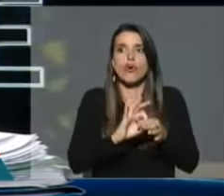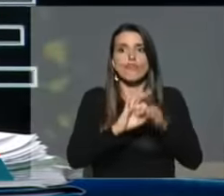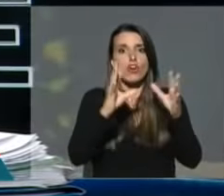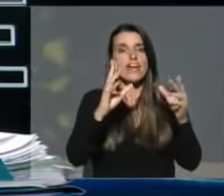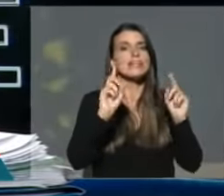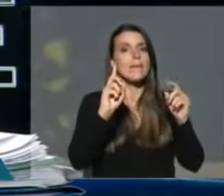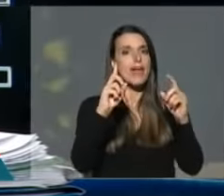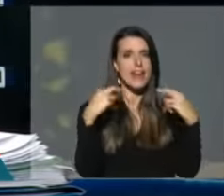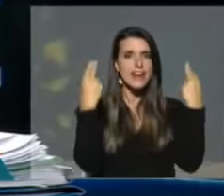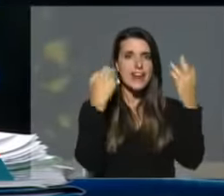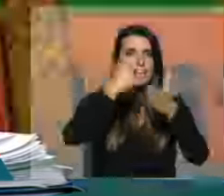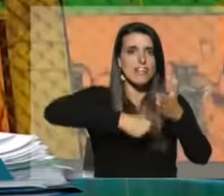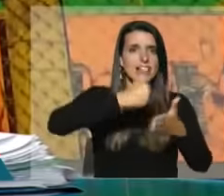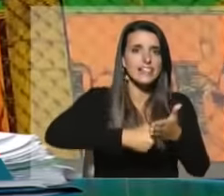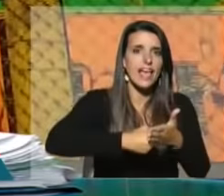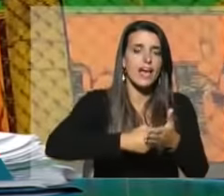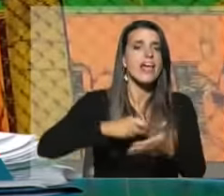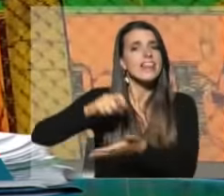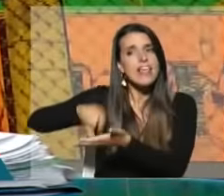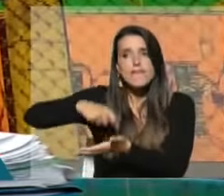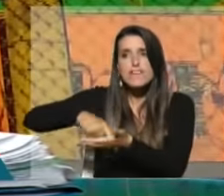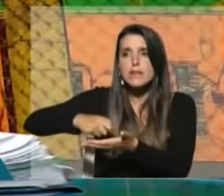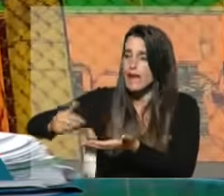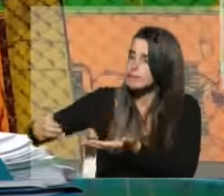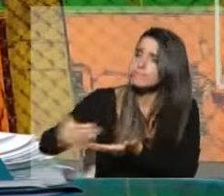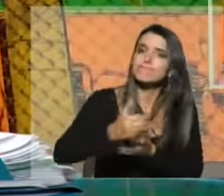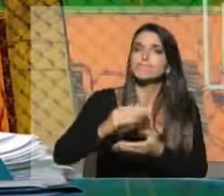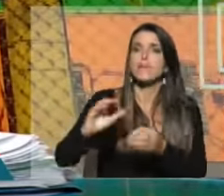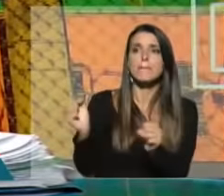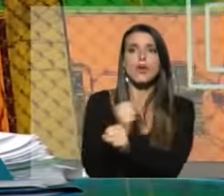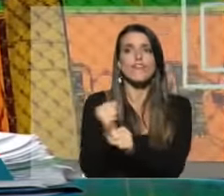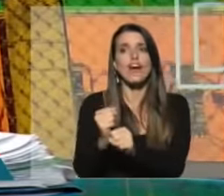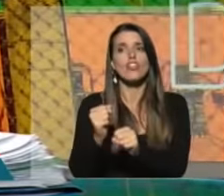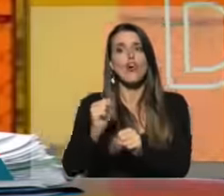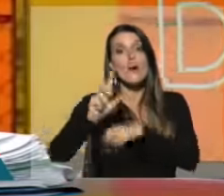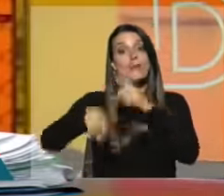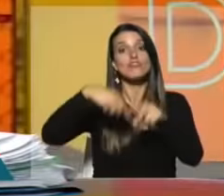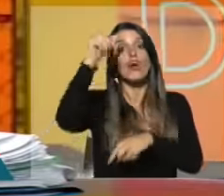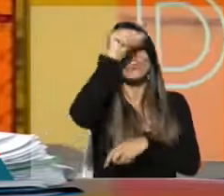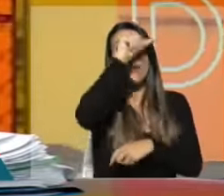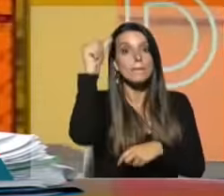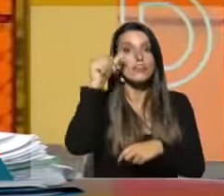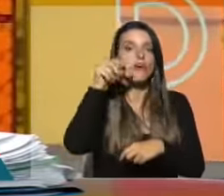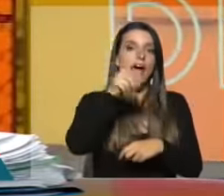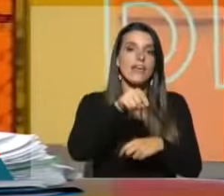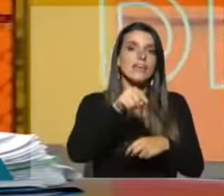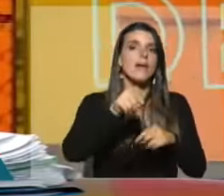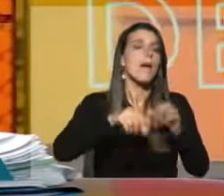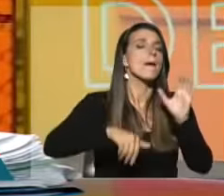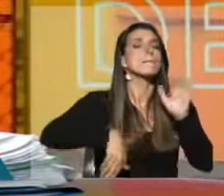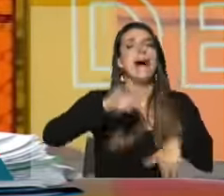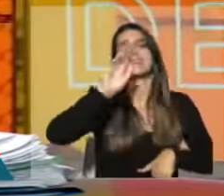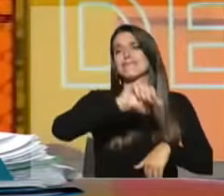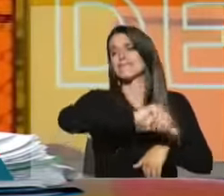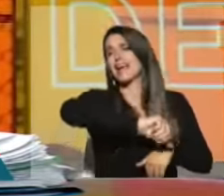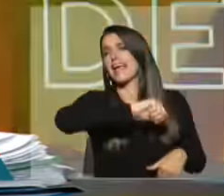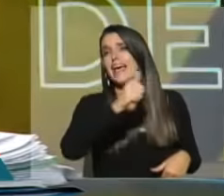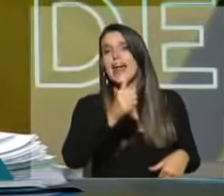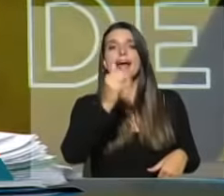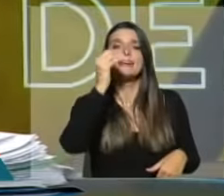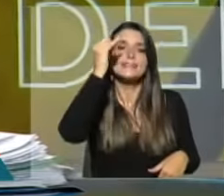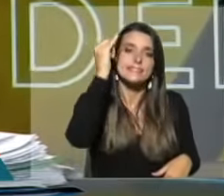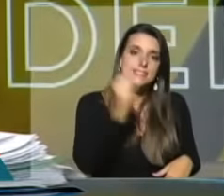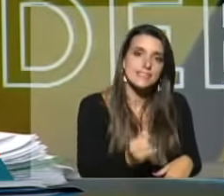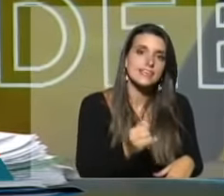cosas que lograron juntar las firmas y que el próximo domingo va a generar una enorme victoria sí,